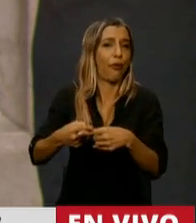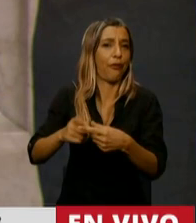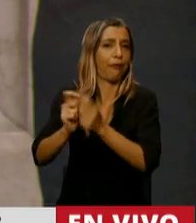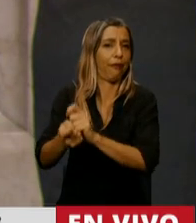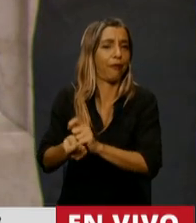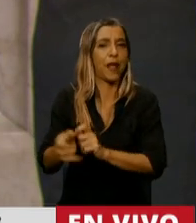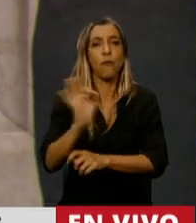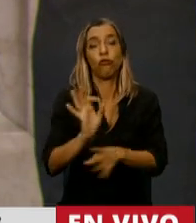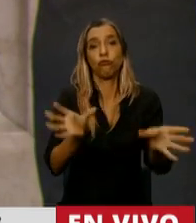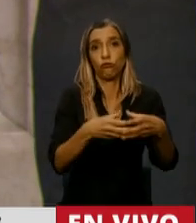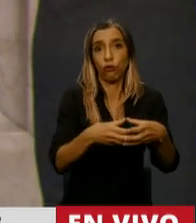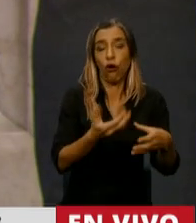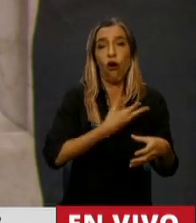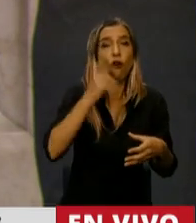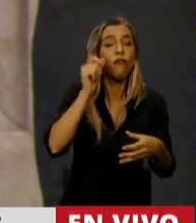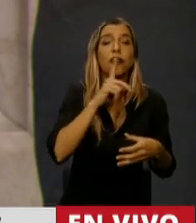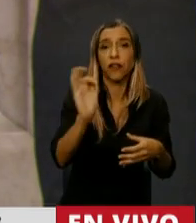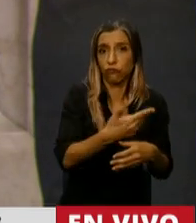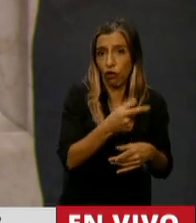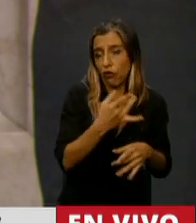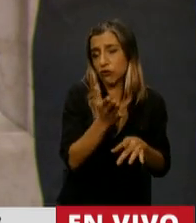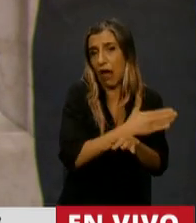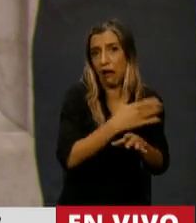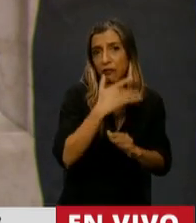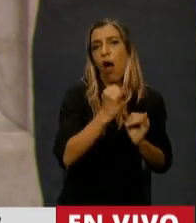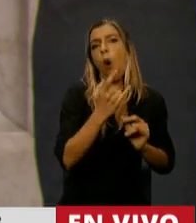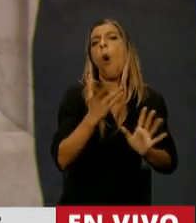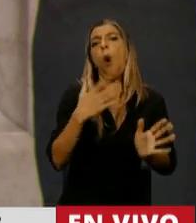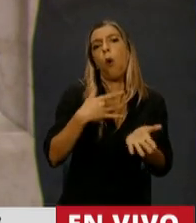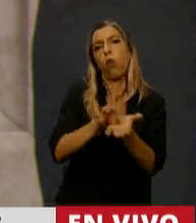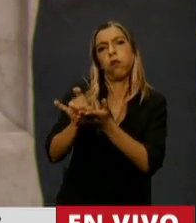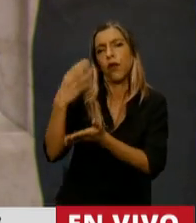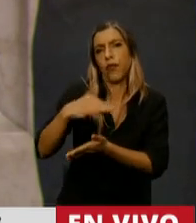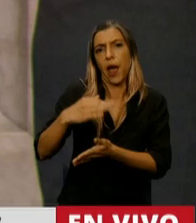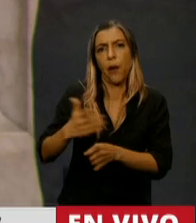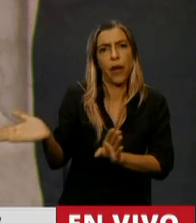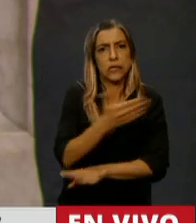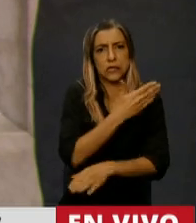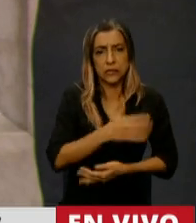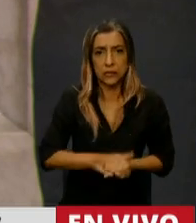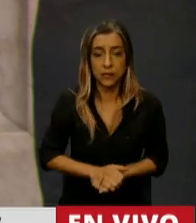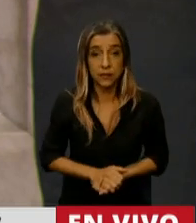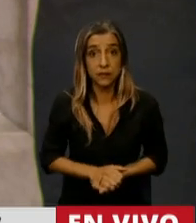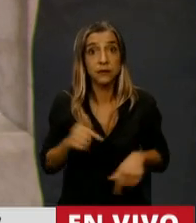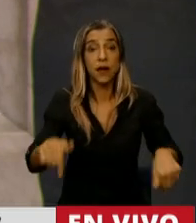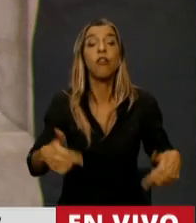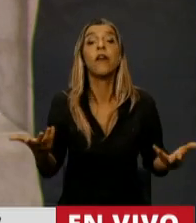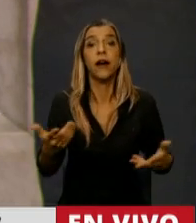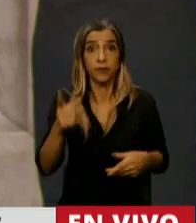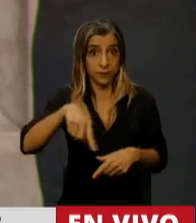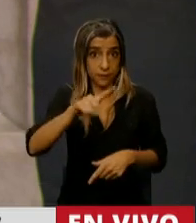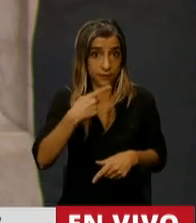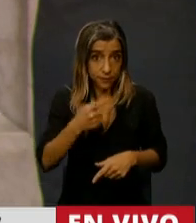Sectores del Frente de Todo que se la han pasado diciendo que había que desalojarlo, sí, es verdad. ¿Qué van a decir ahora que no?